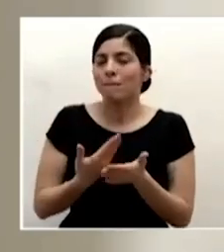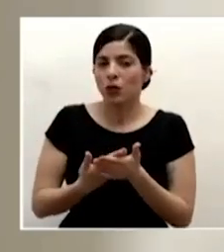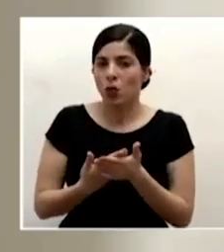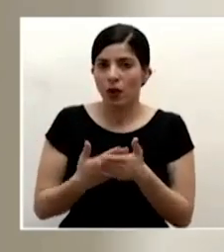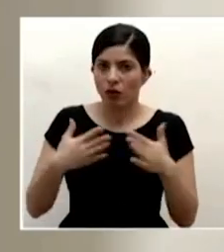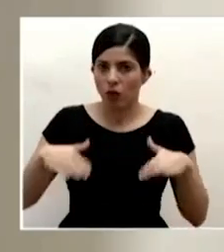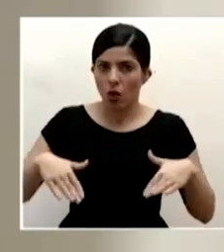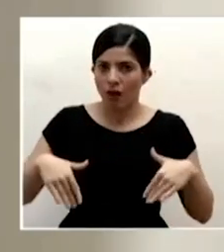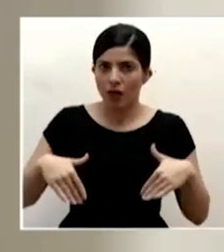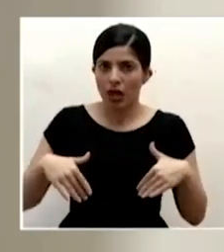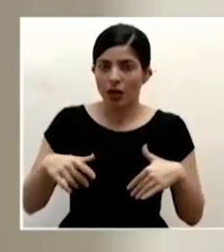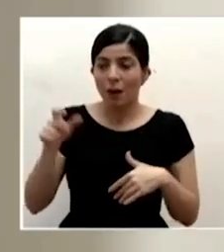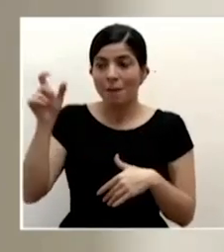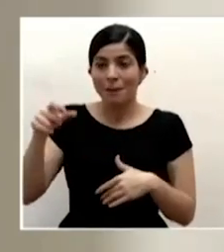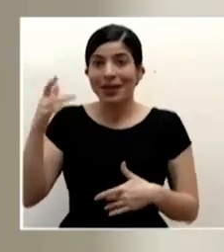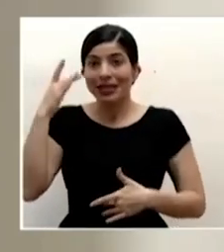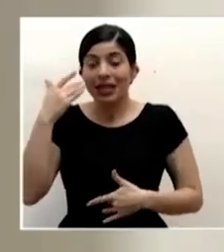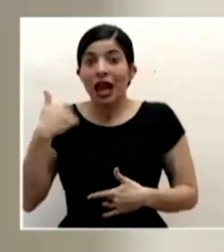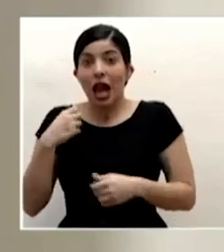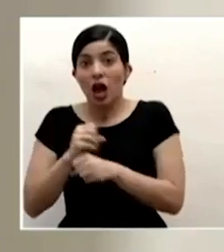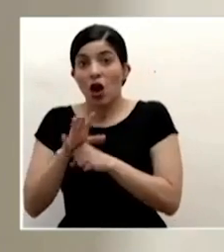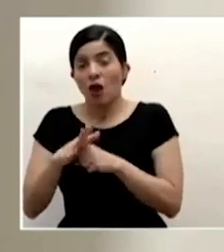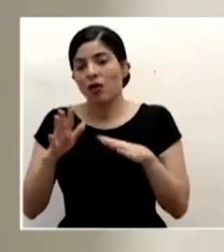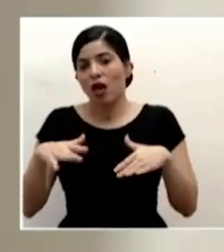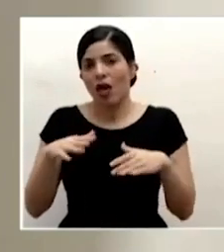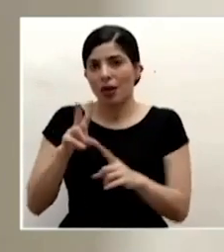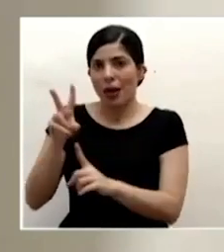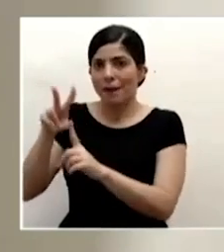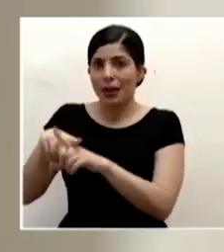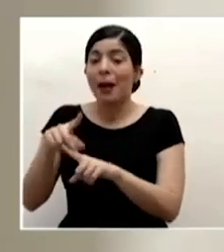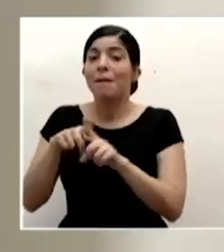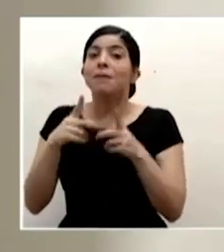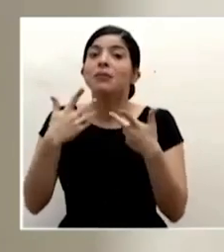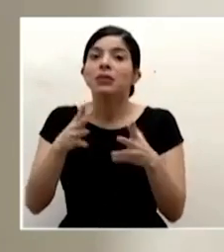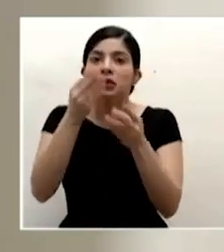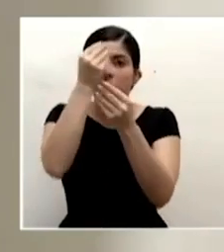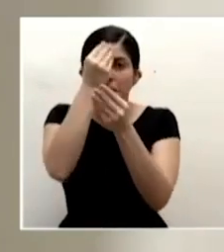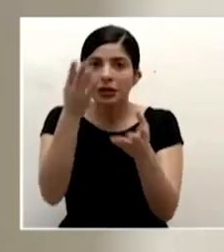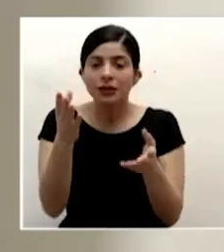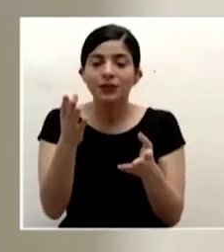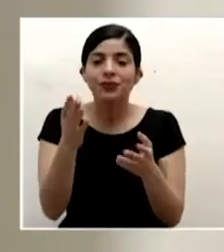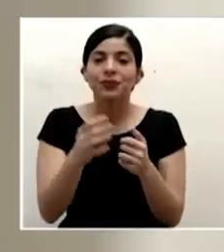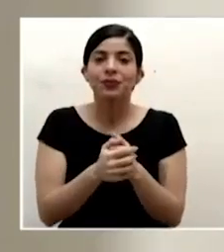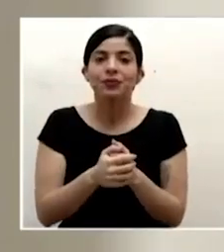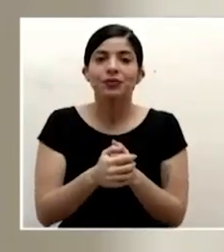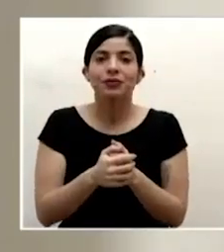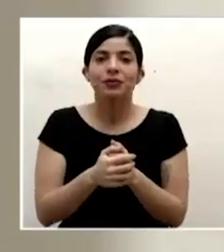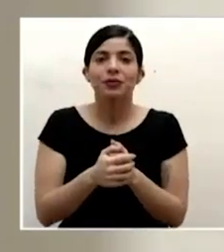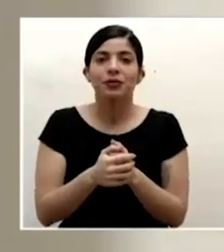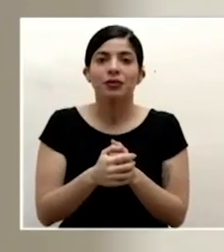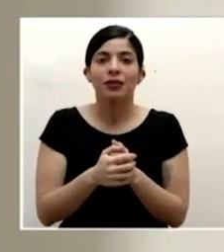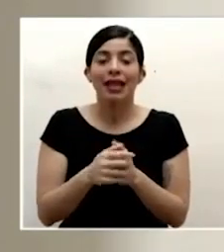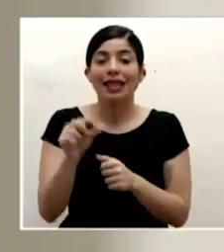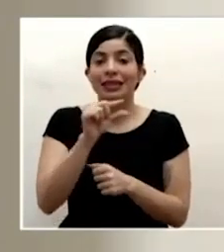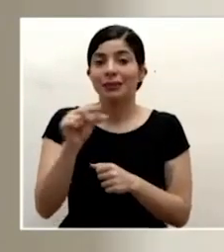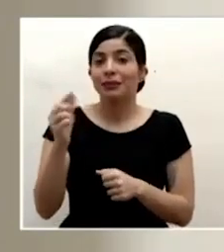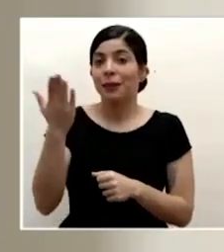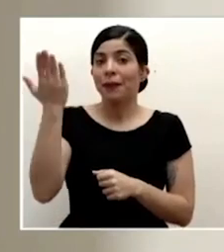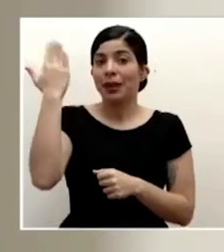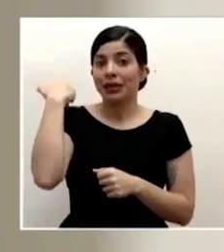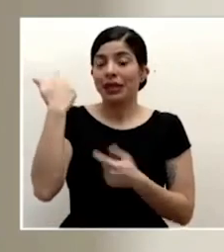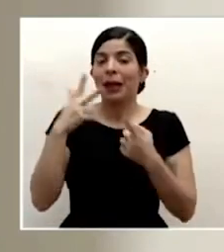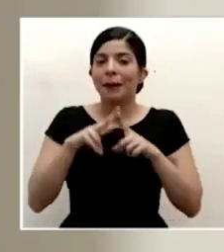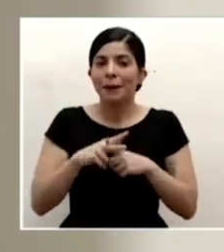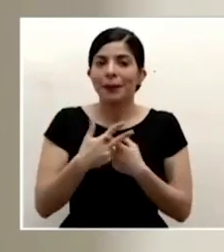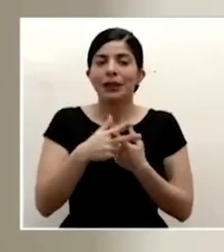activo pero ya anunciamos que la semana pasada se comenzó a tomar